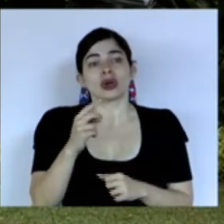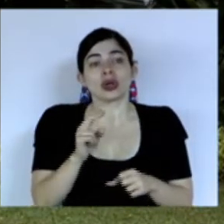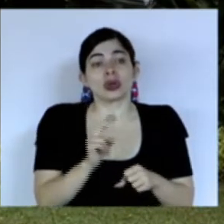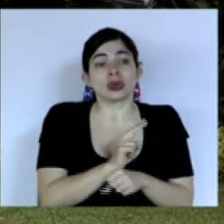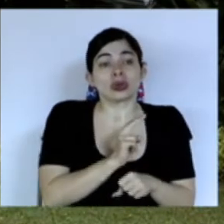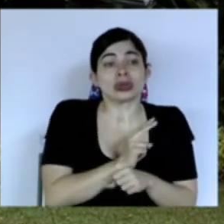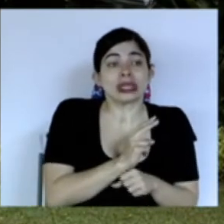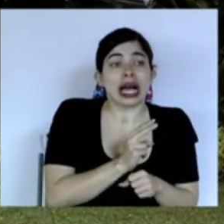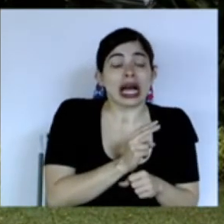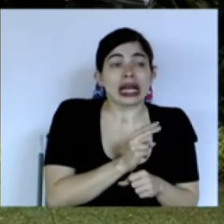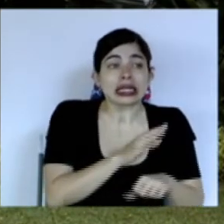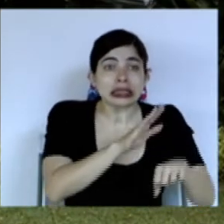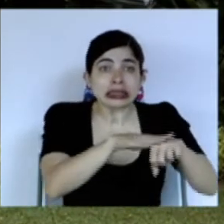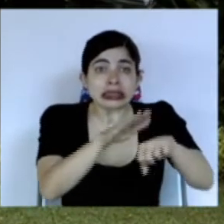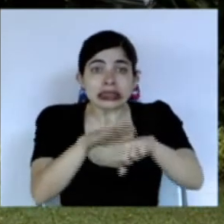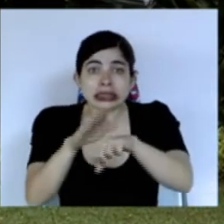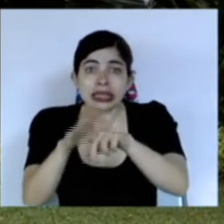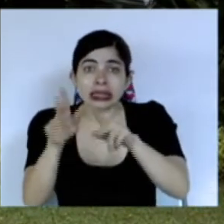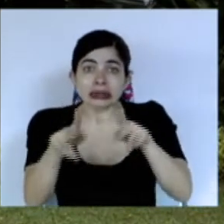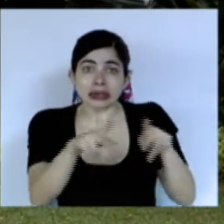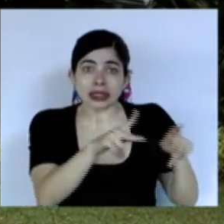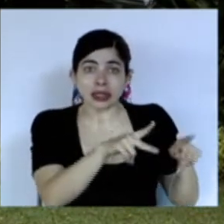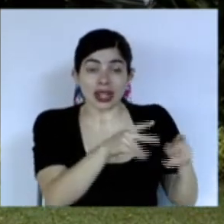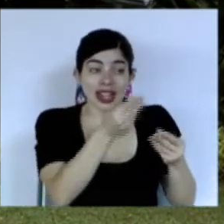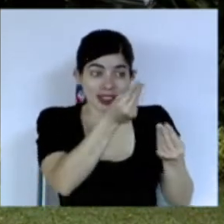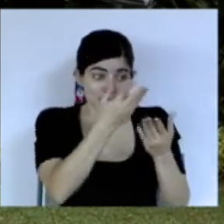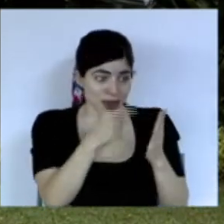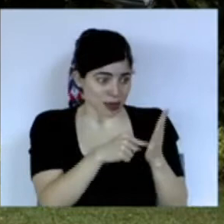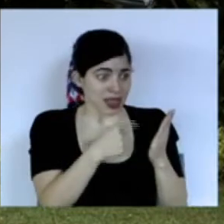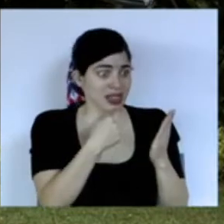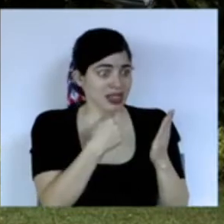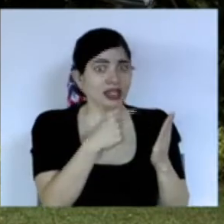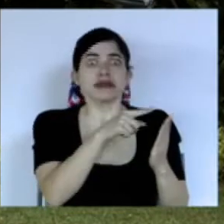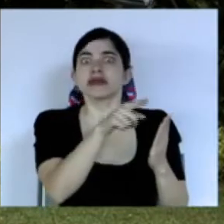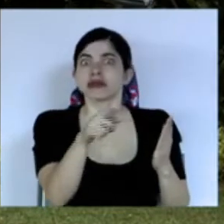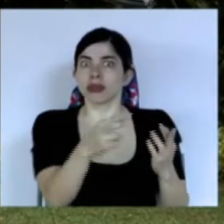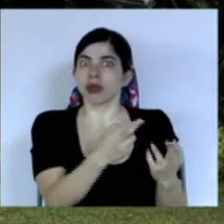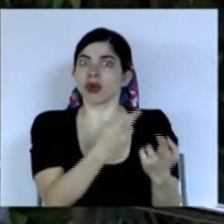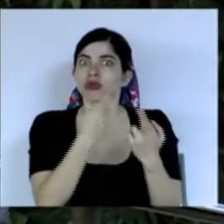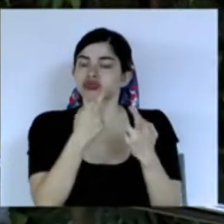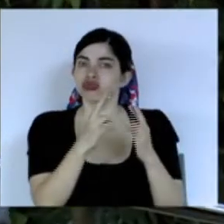mayoritariamente la ciudadanía y en los datos dice que se respondió